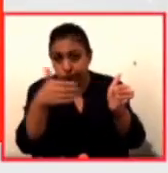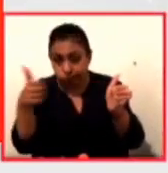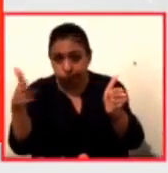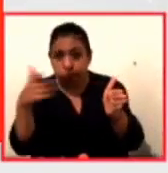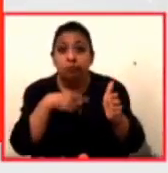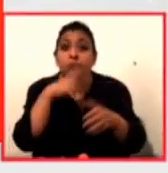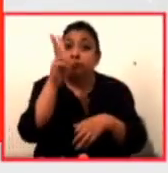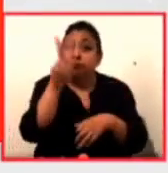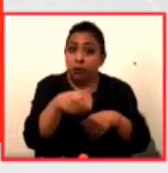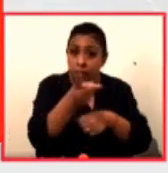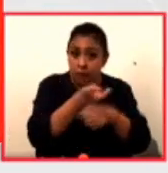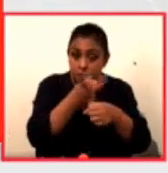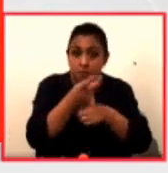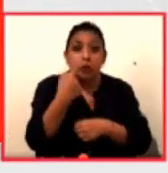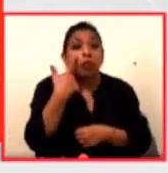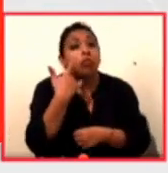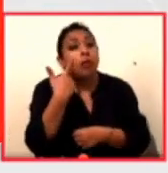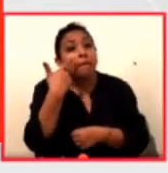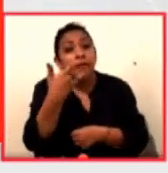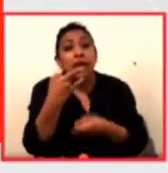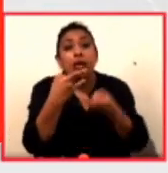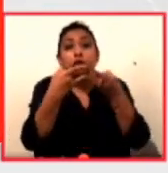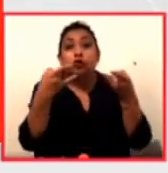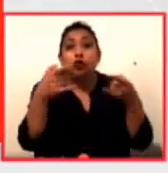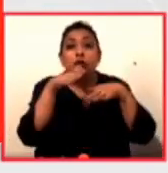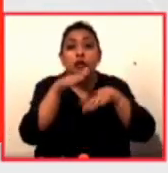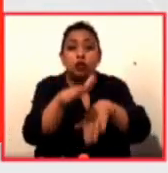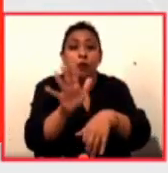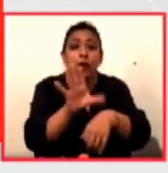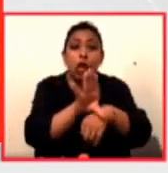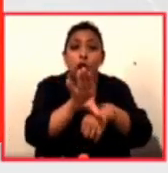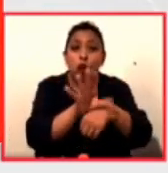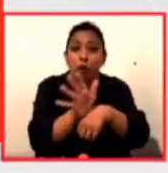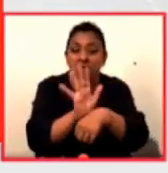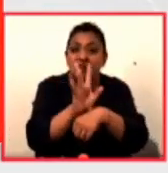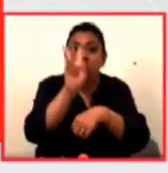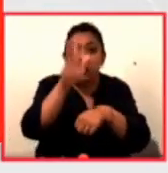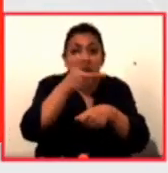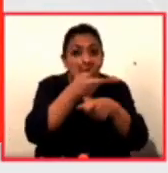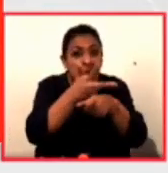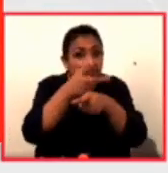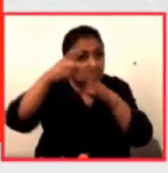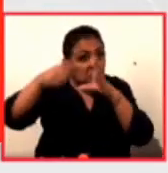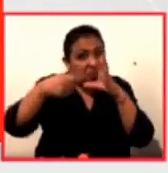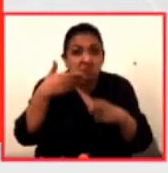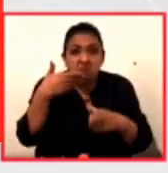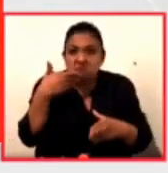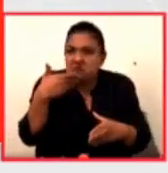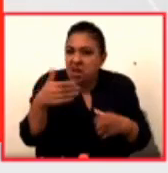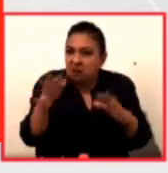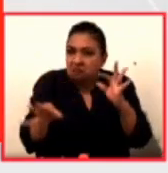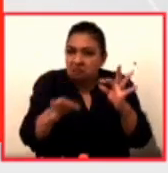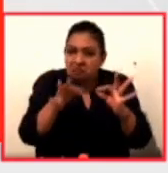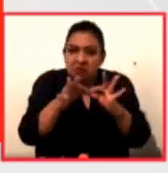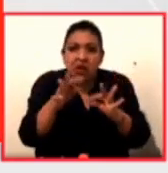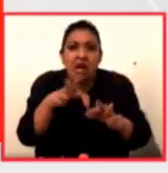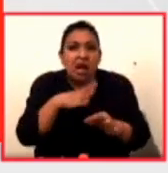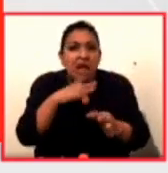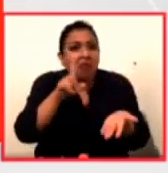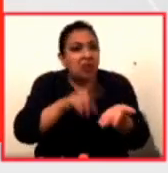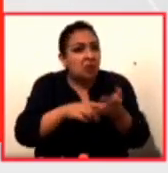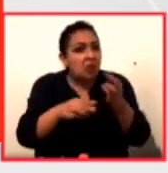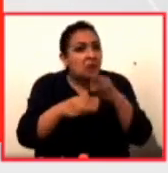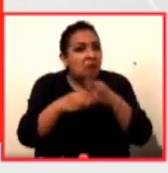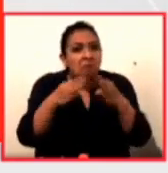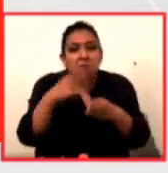a que disfruten esta historia del cine colombiano. Es una producción muy bien lograda. Es una producción que tiene un maravilloso material de